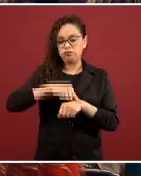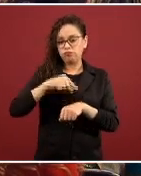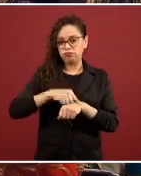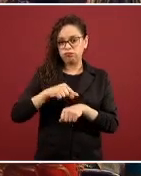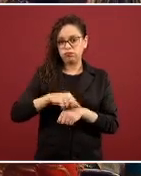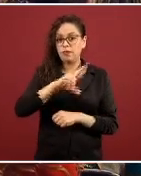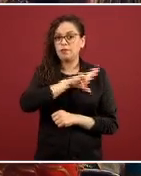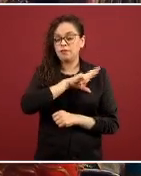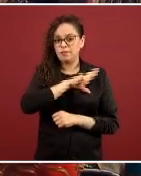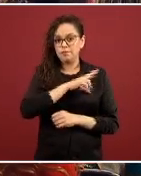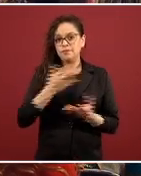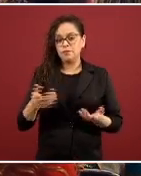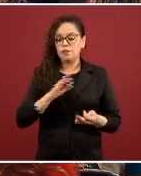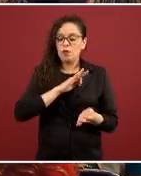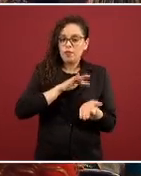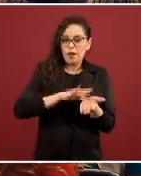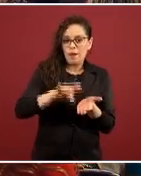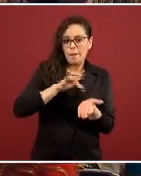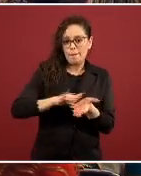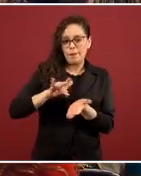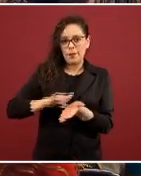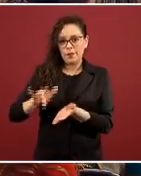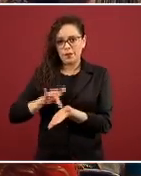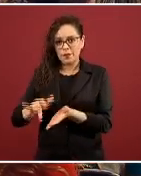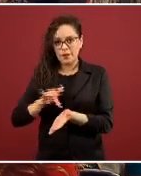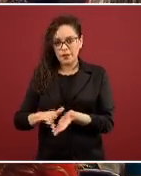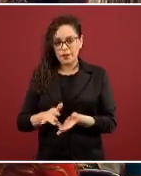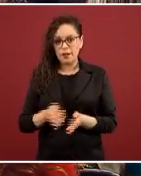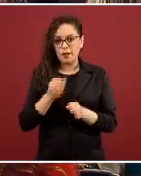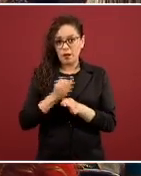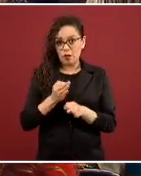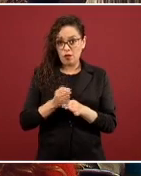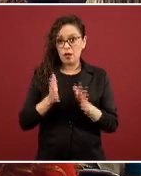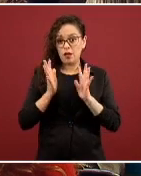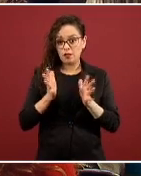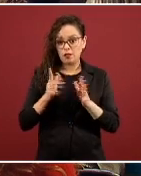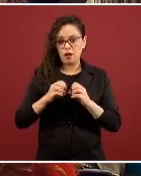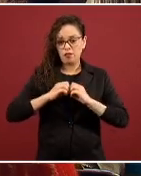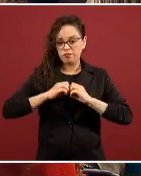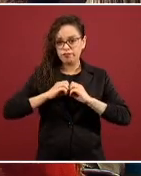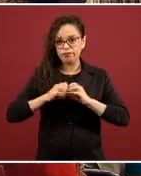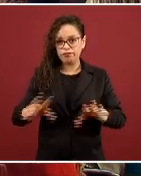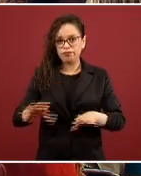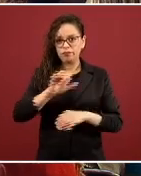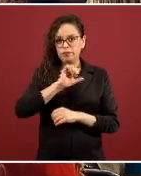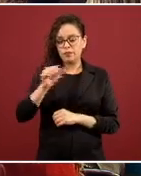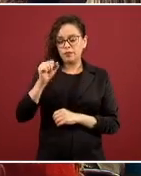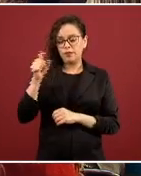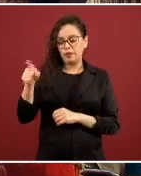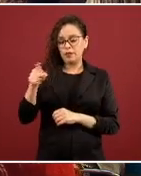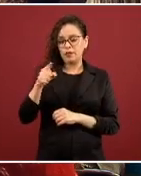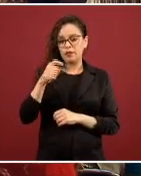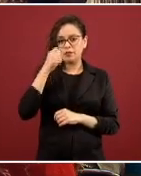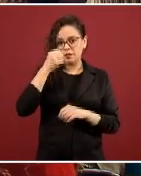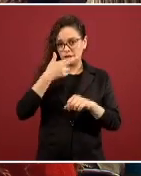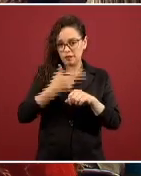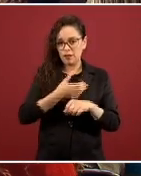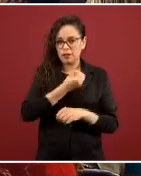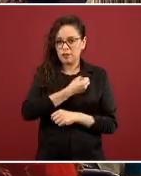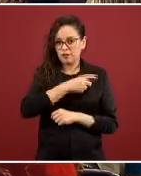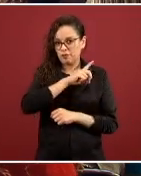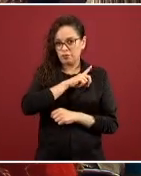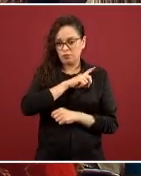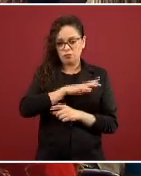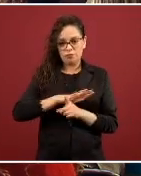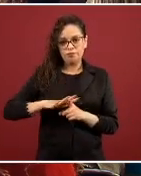al despliegue que ya está haciendo el sector salud, dirigido por la Secretaría de Salud. Y obviamente esto